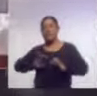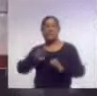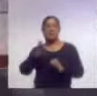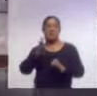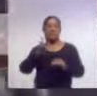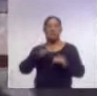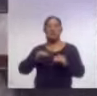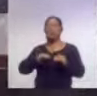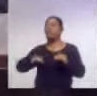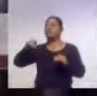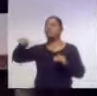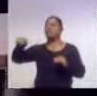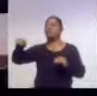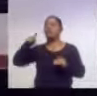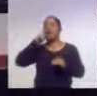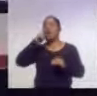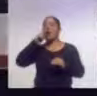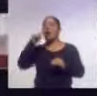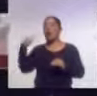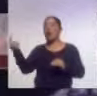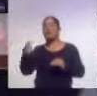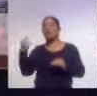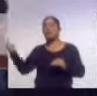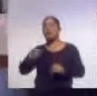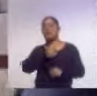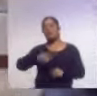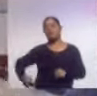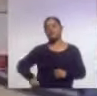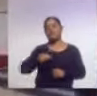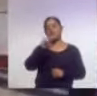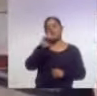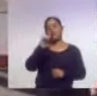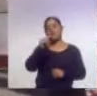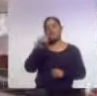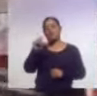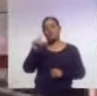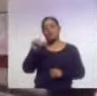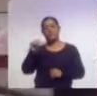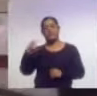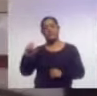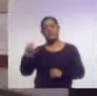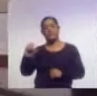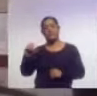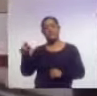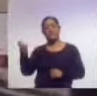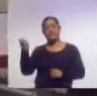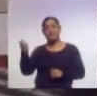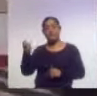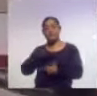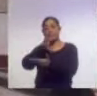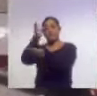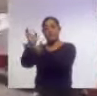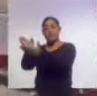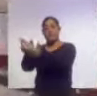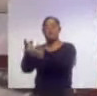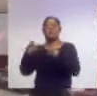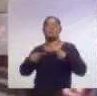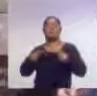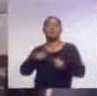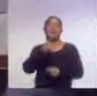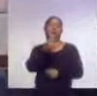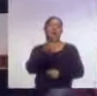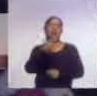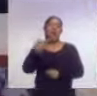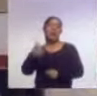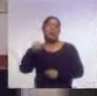planta tratadora de aguas residuales en el municipio de Totolac. Al lugar, arribó personal de la Procuraduría General de Justicia del Estado